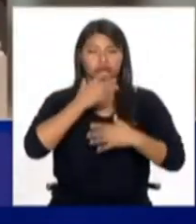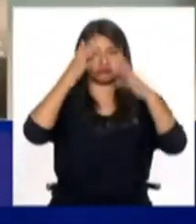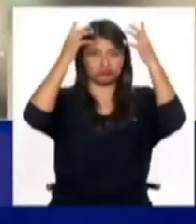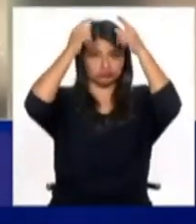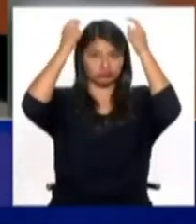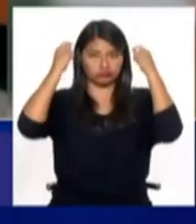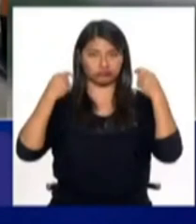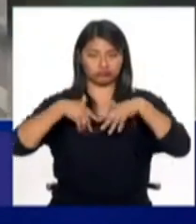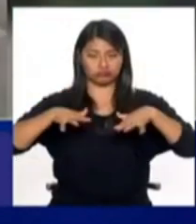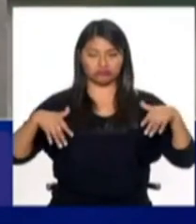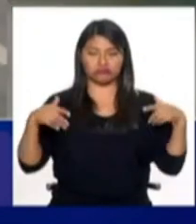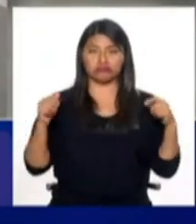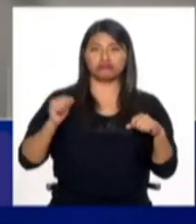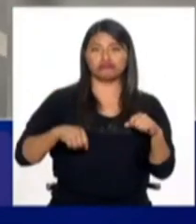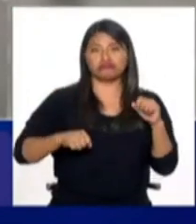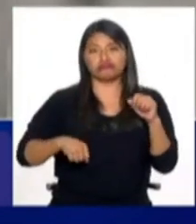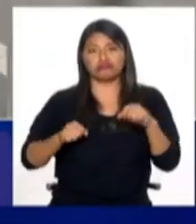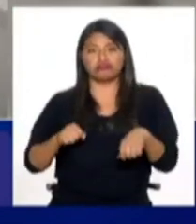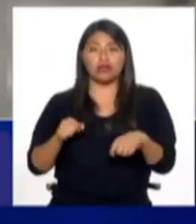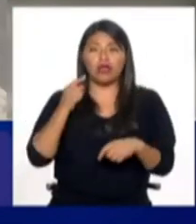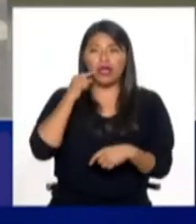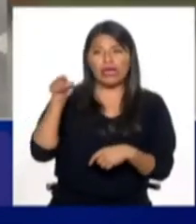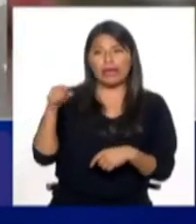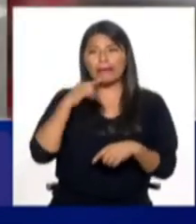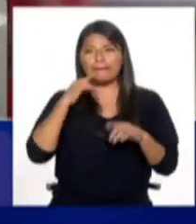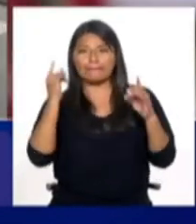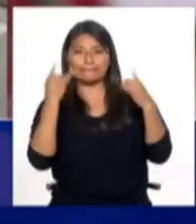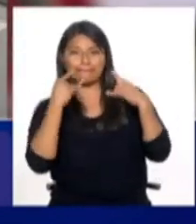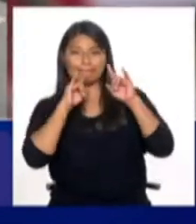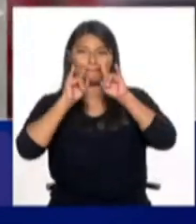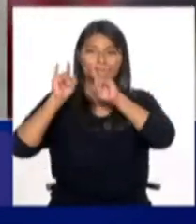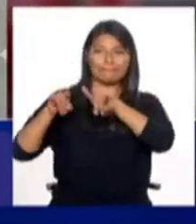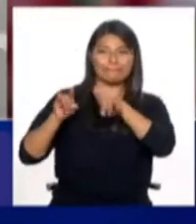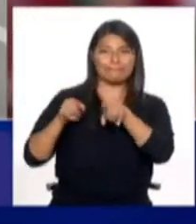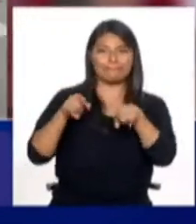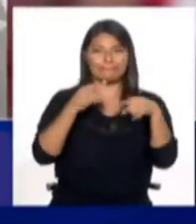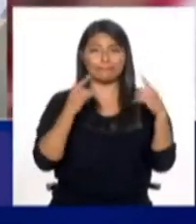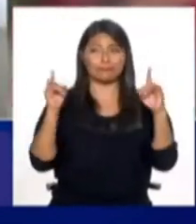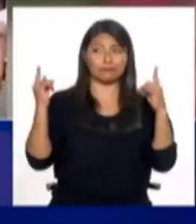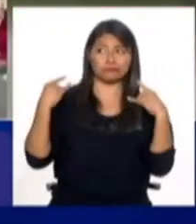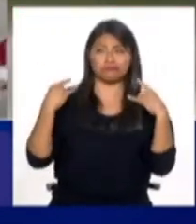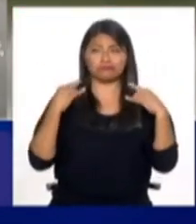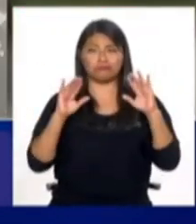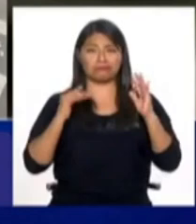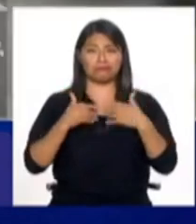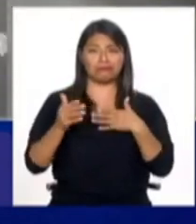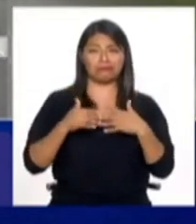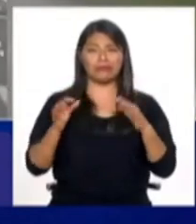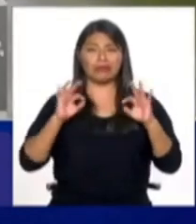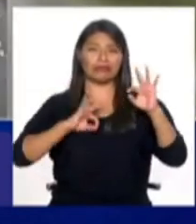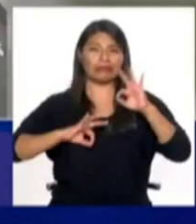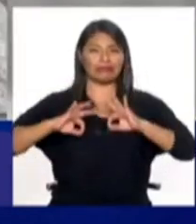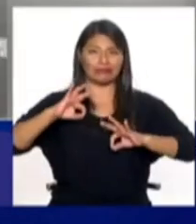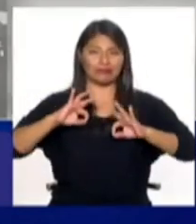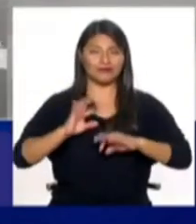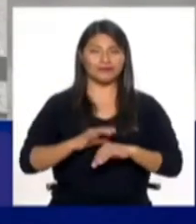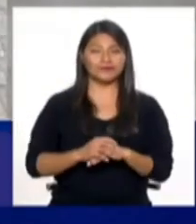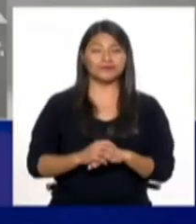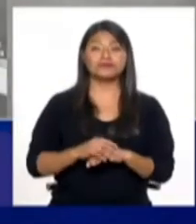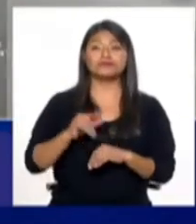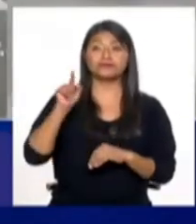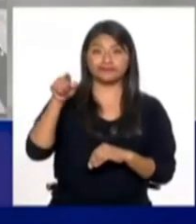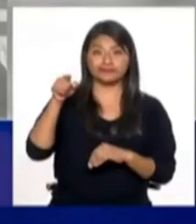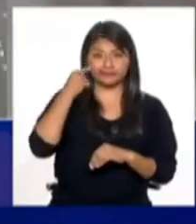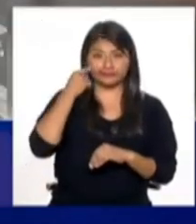para odiarla y para burlarse de esta persona. Aquí hay varios filtros que debe haber